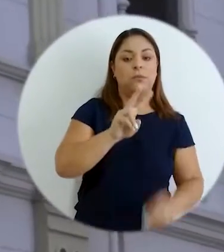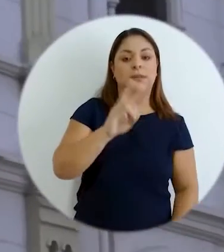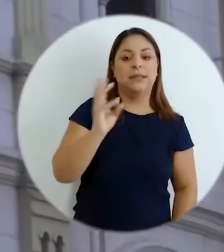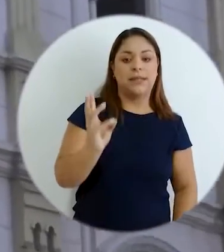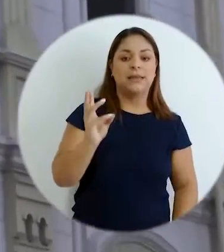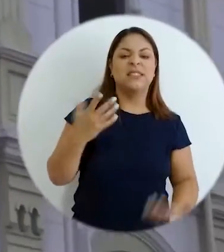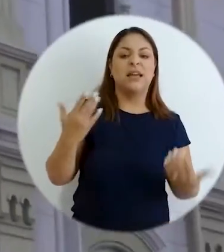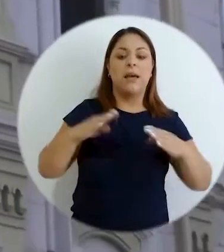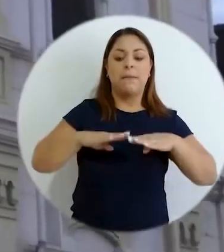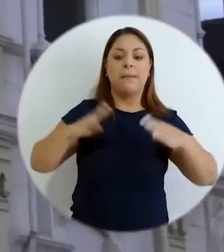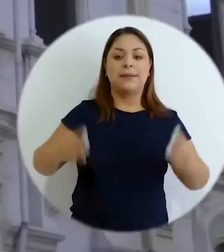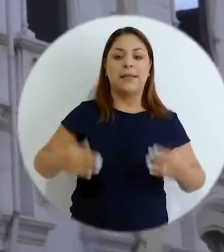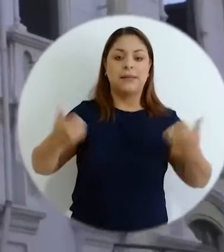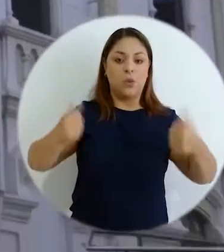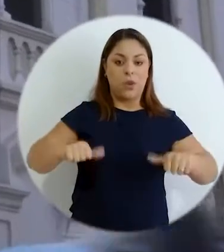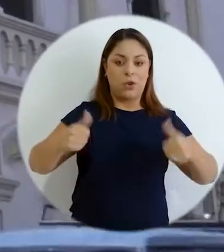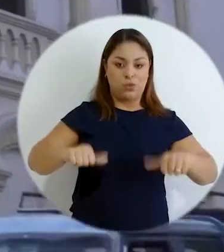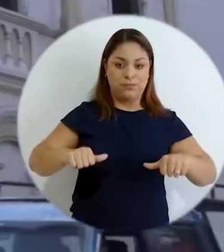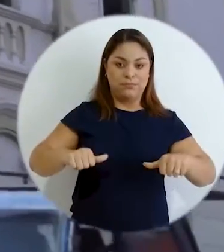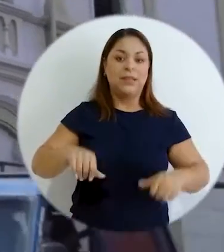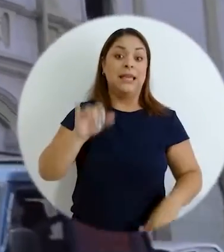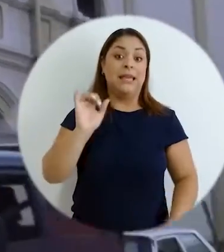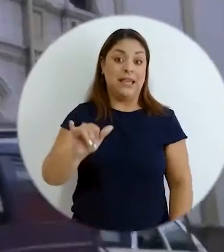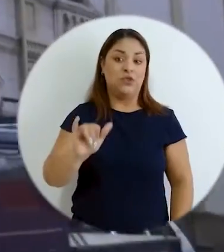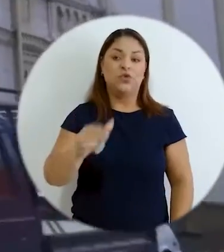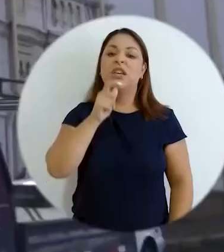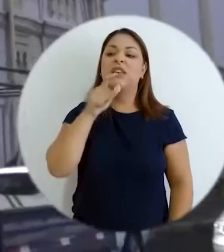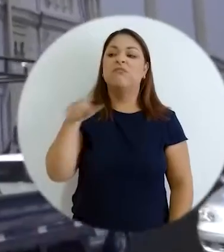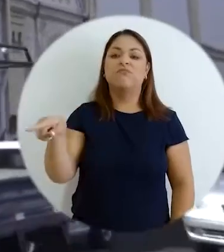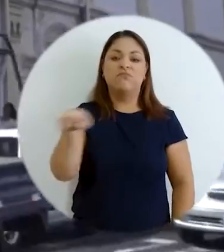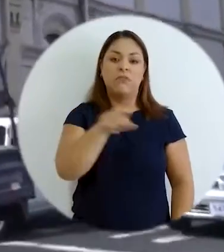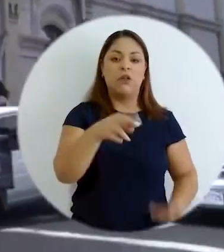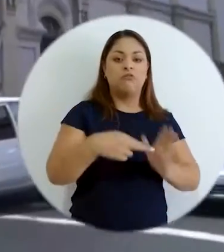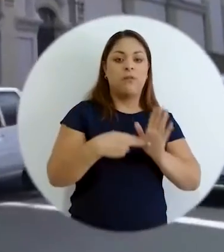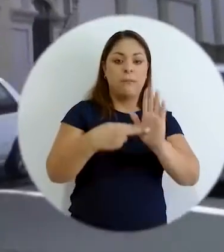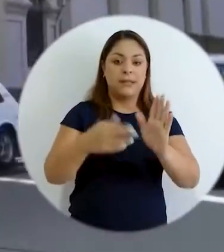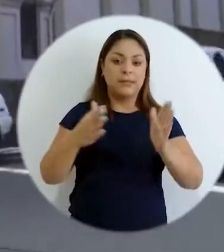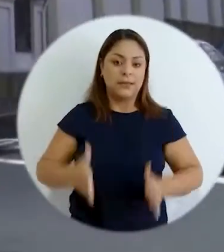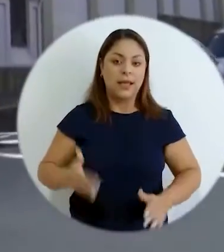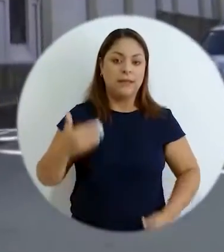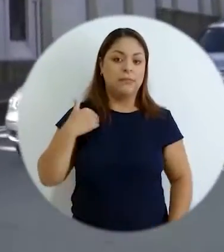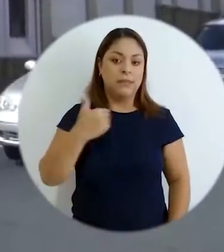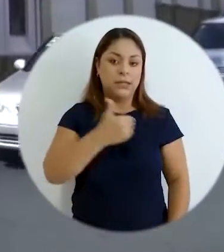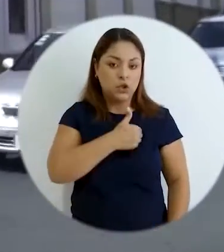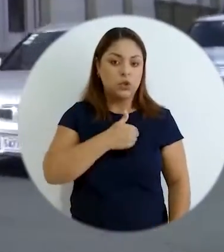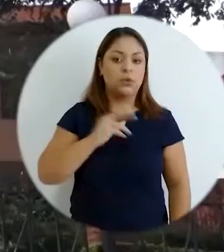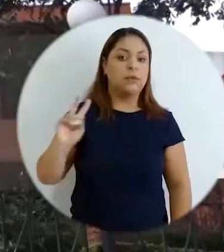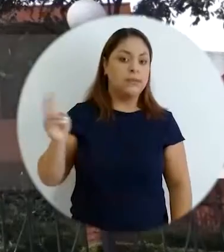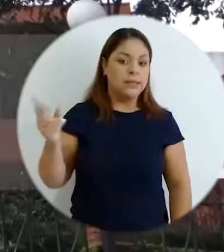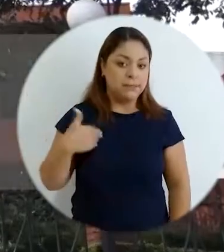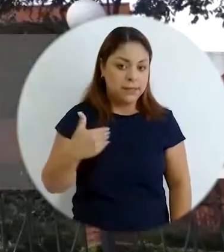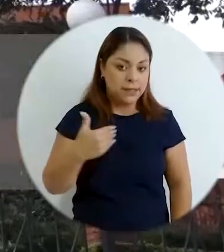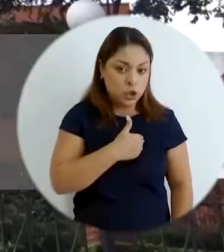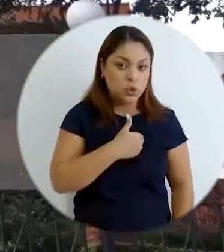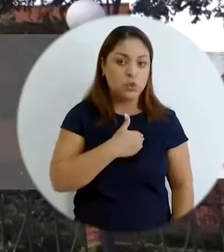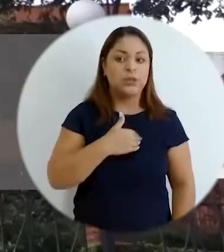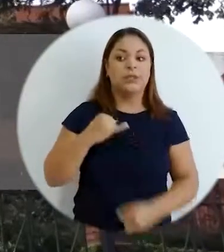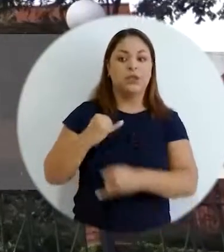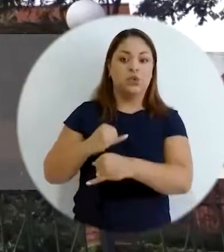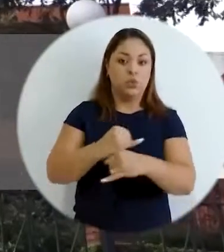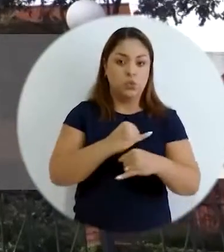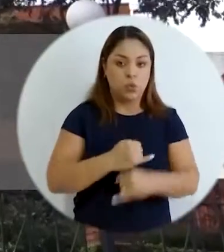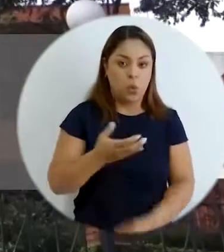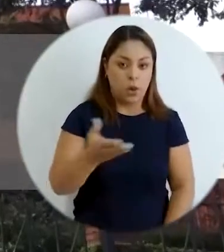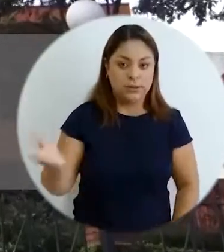26 con las mesas de acuerdo y esas mesas de acuerdo están compuestas con los representantes de ministros y viceministros de las instituciones